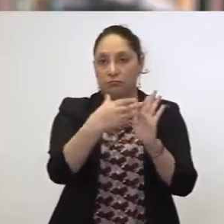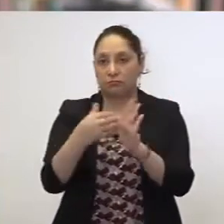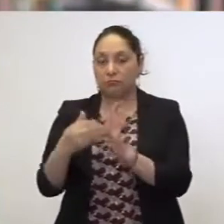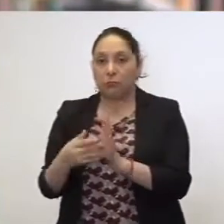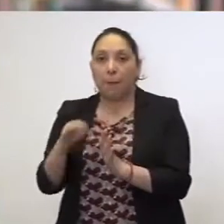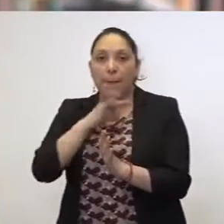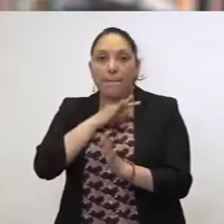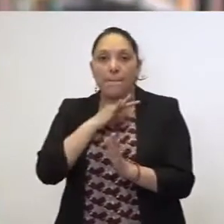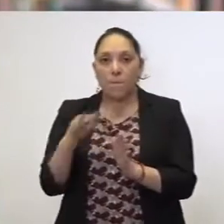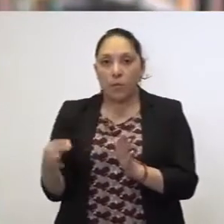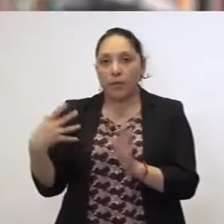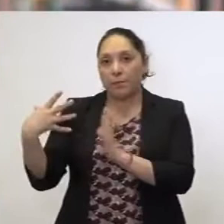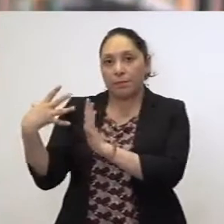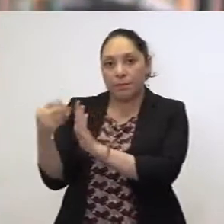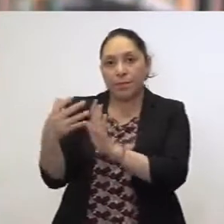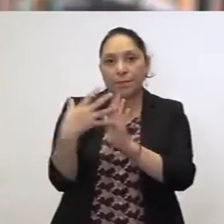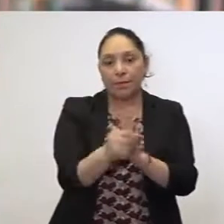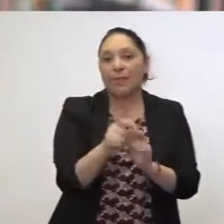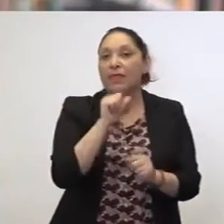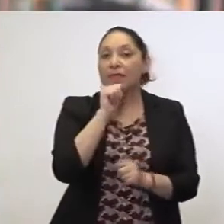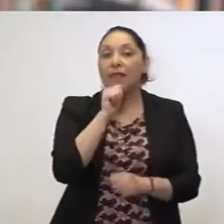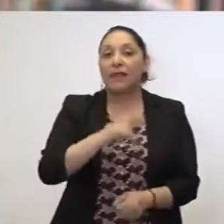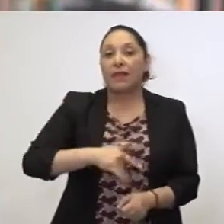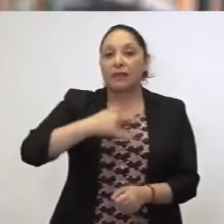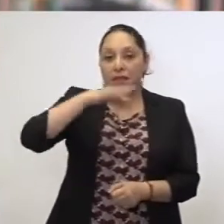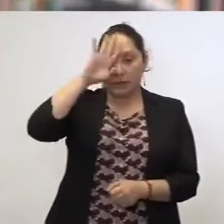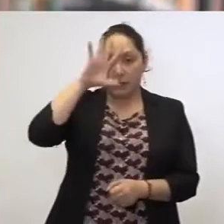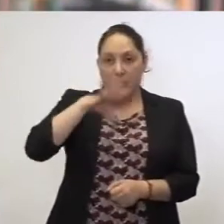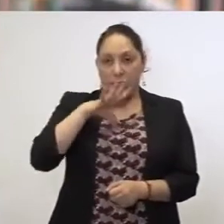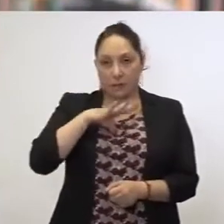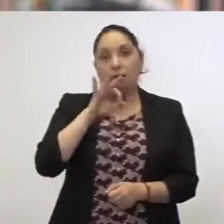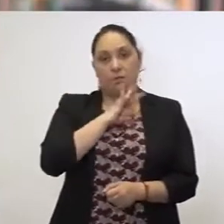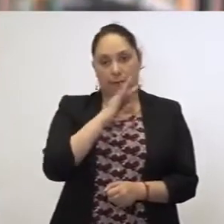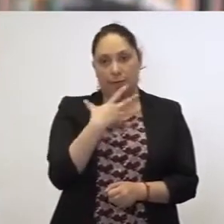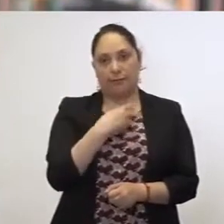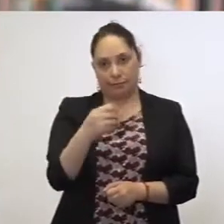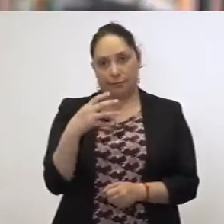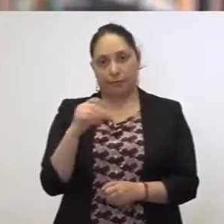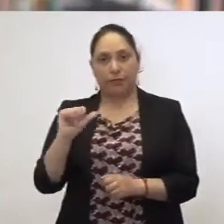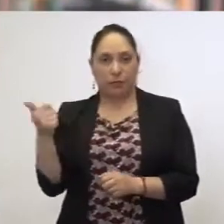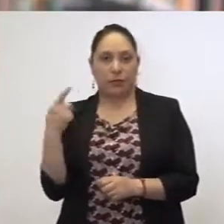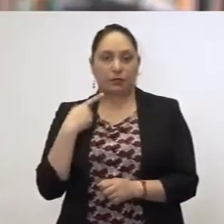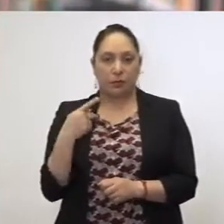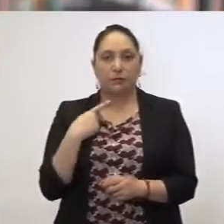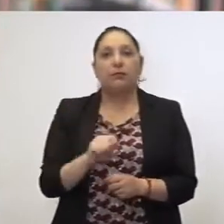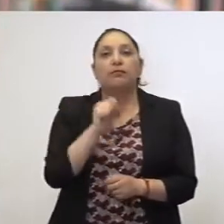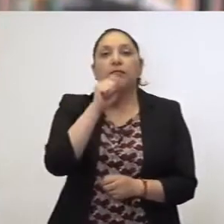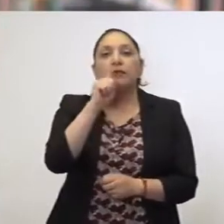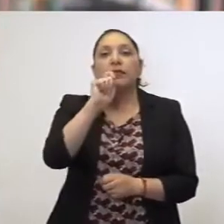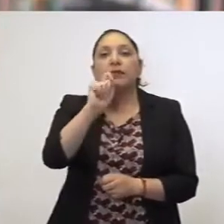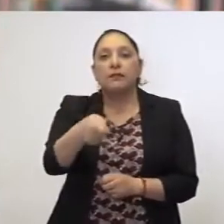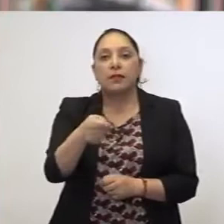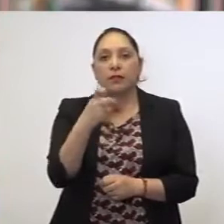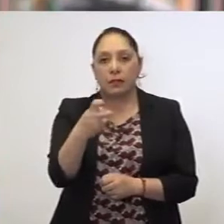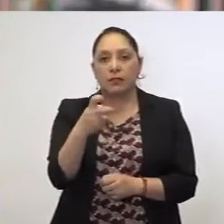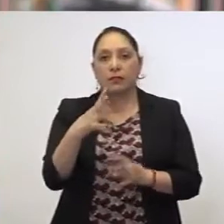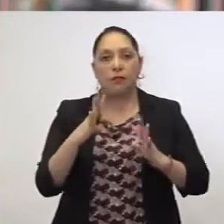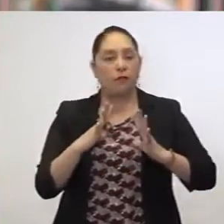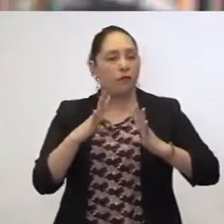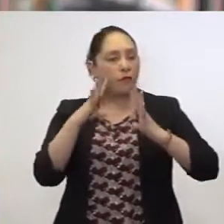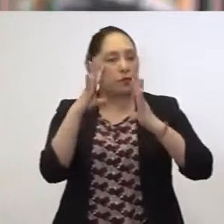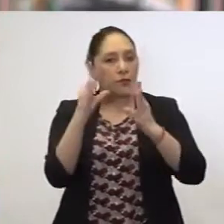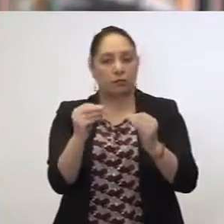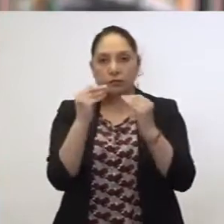pueden transmitir el virus sin haber mostrado aún algún síntoma. También significa, y esto también es